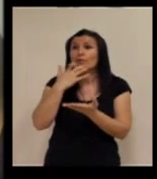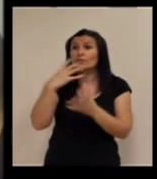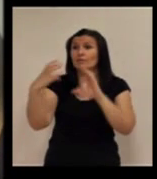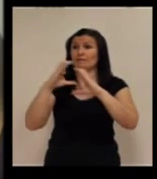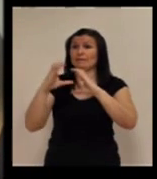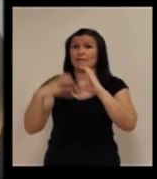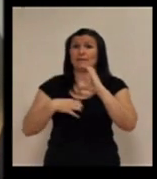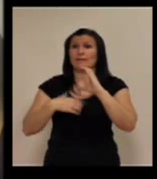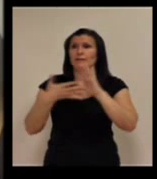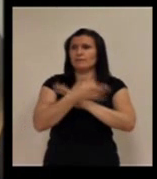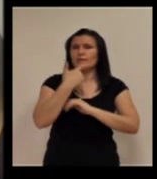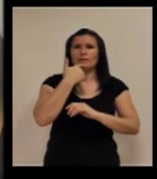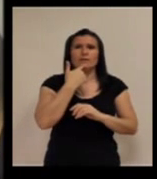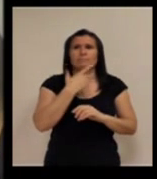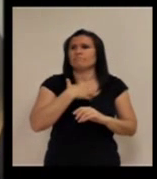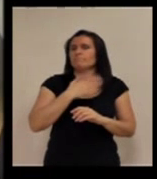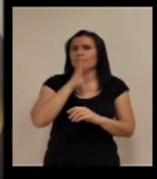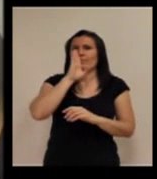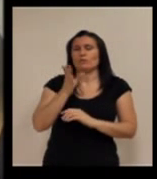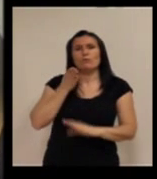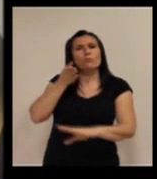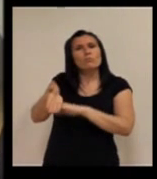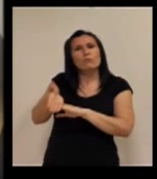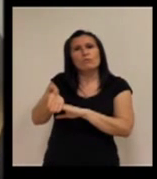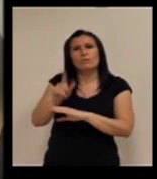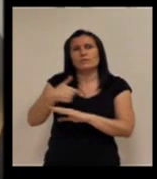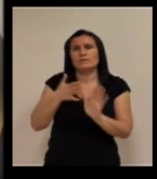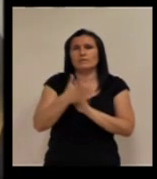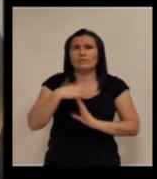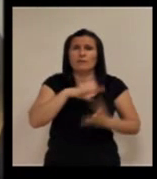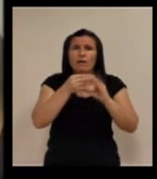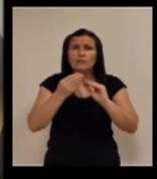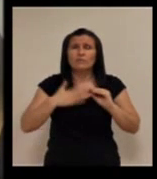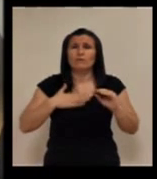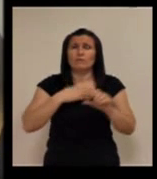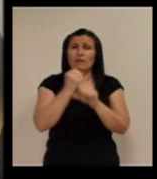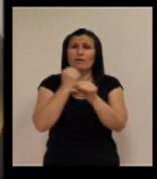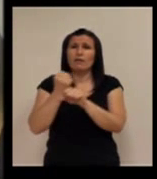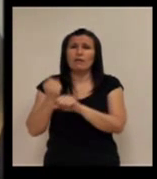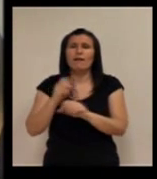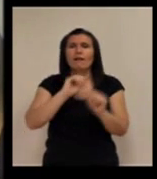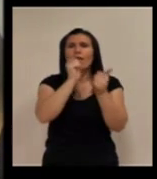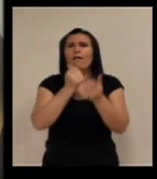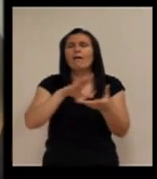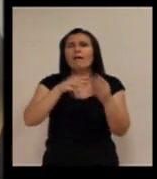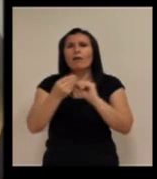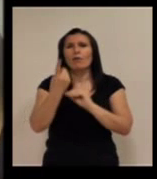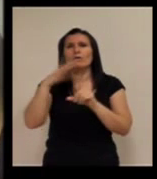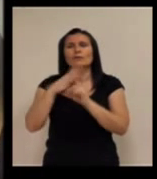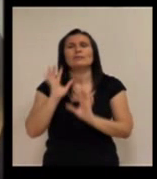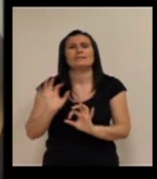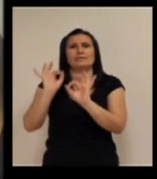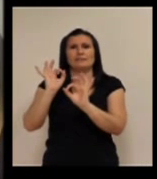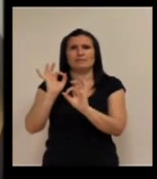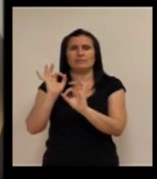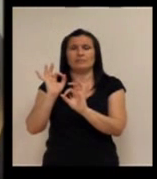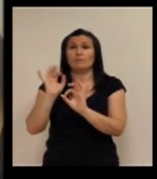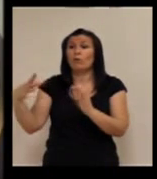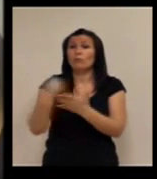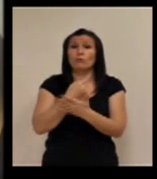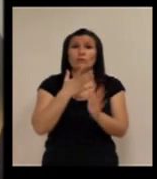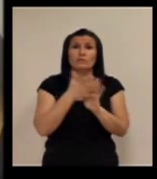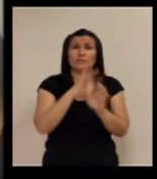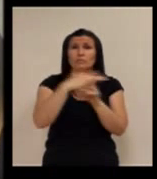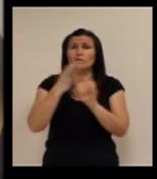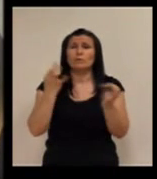hablar, yo no valoro, yo voy. Estamos adaptando nuestra forma de actuar a una situación concreta. Pero no todo es una emergencia.